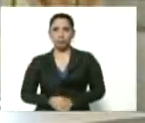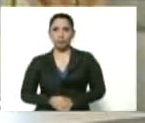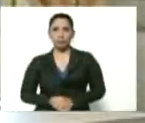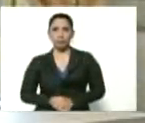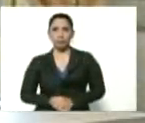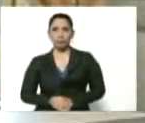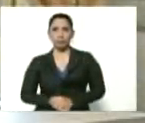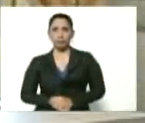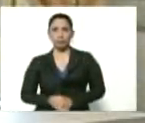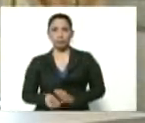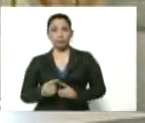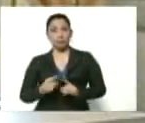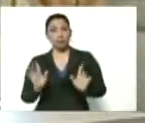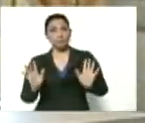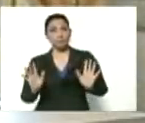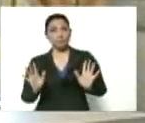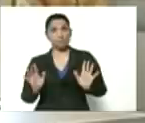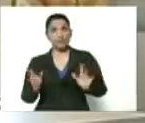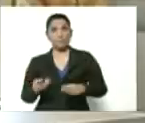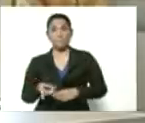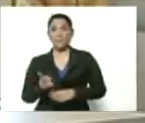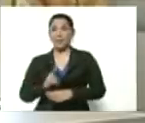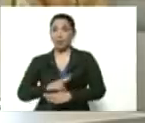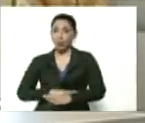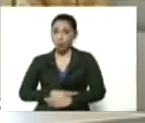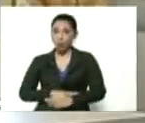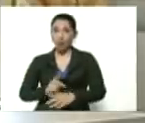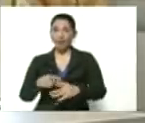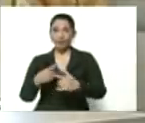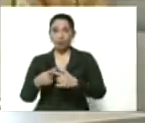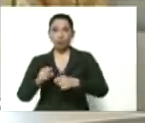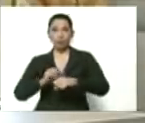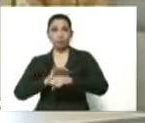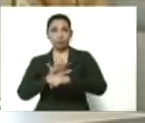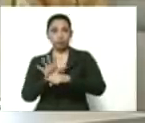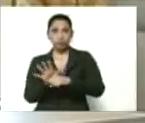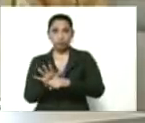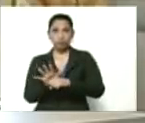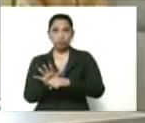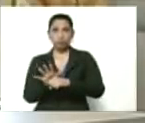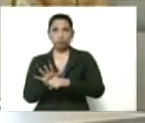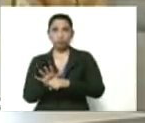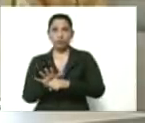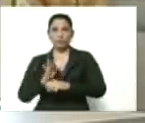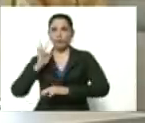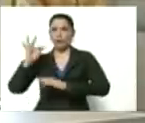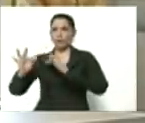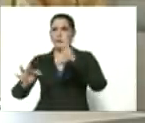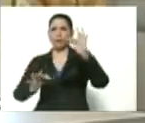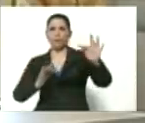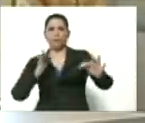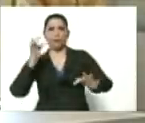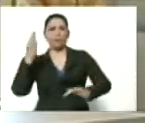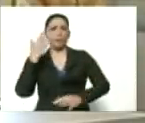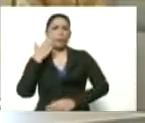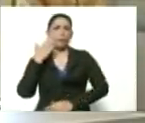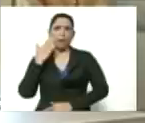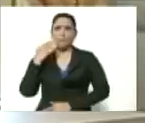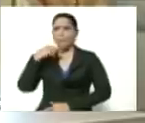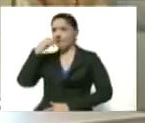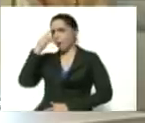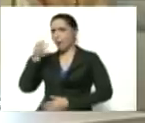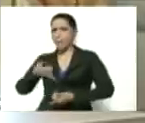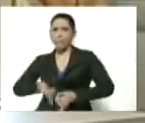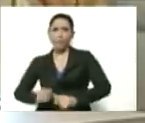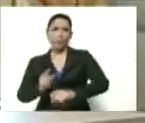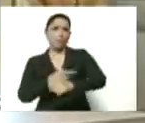Pero eso no es lo peor. Lo peor es que le pegue el coronavirus a su mamá, a su papá, a su abuelo, a su abuela, a sus hijos, a sus